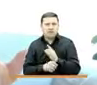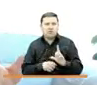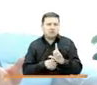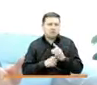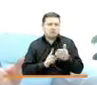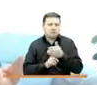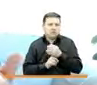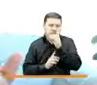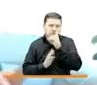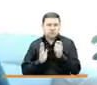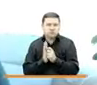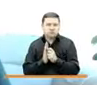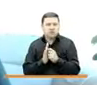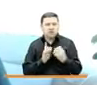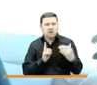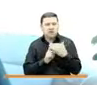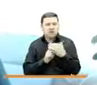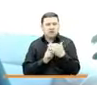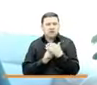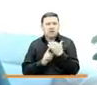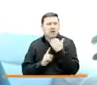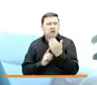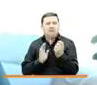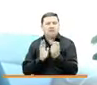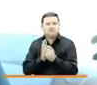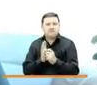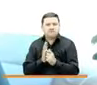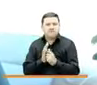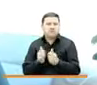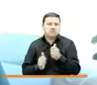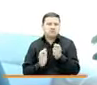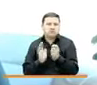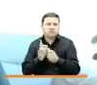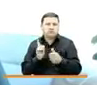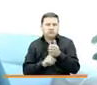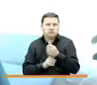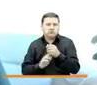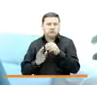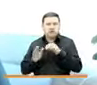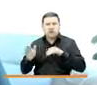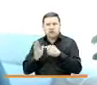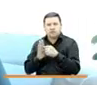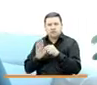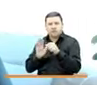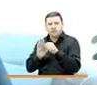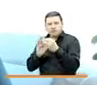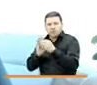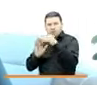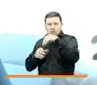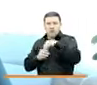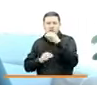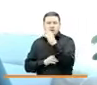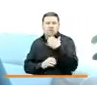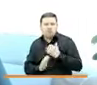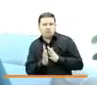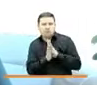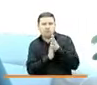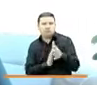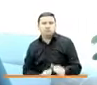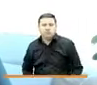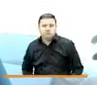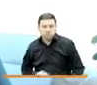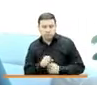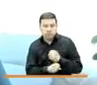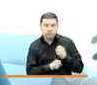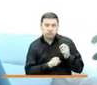determinación del riesgo y condiciones en las cuales se encuentran estos archivos en el país. Quiero comentarles que para el año